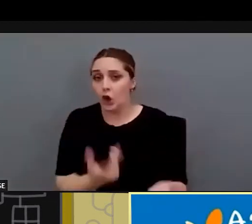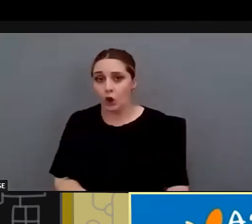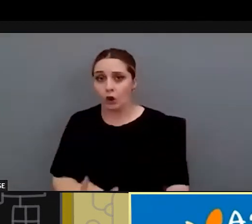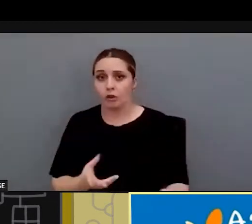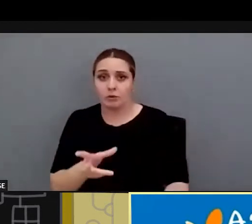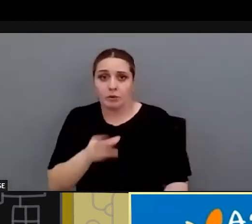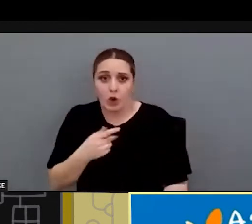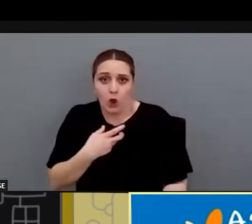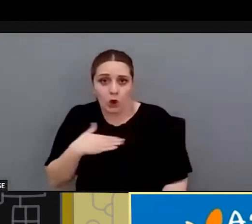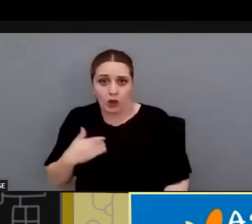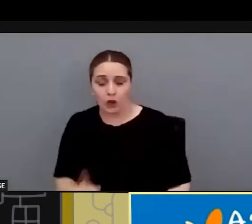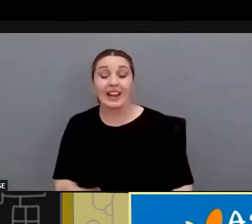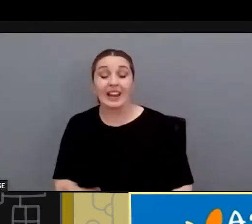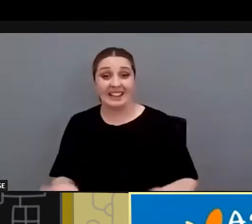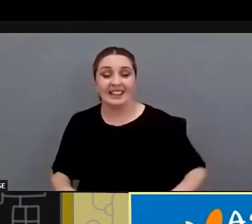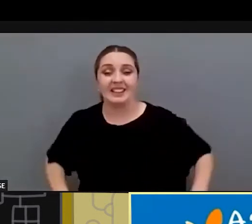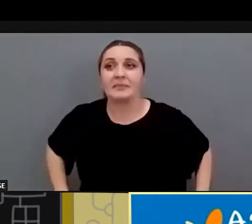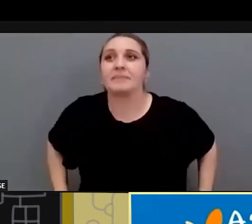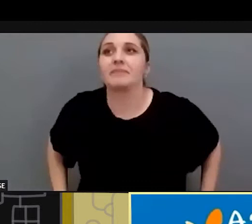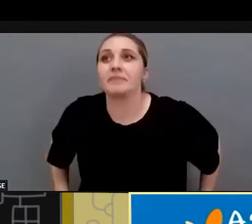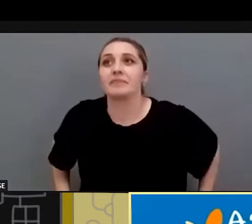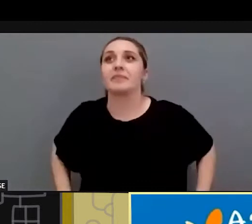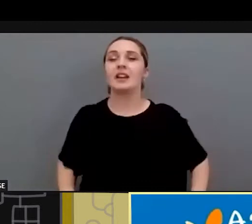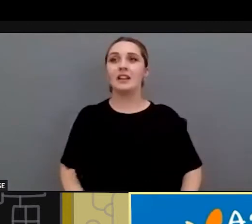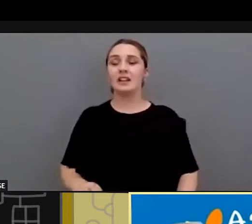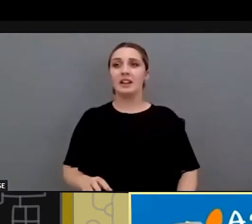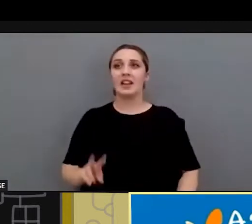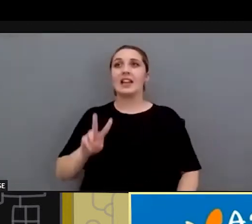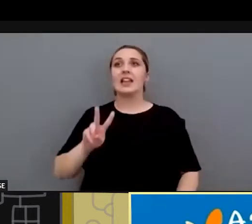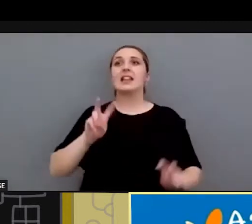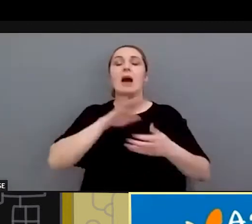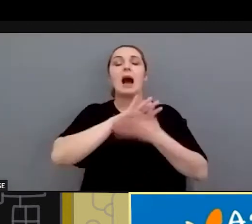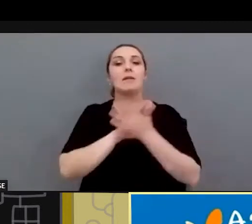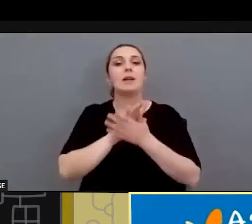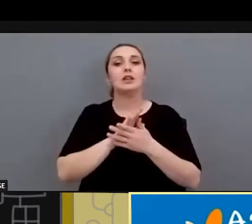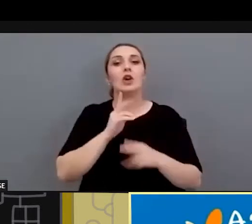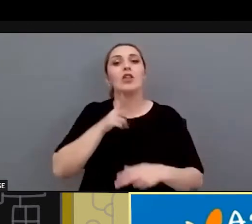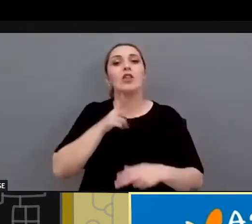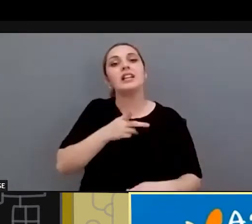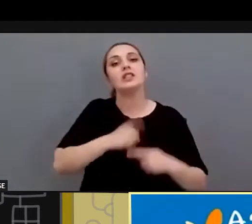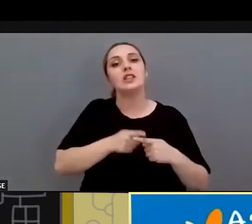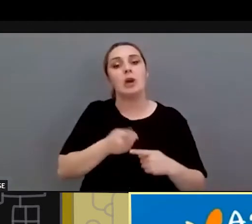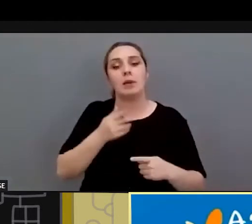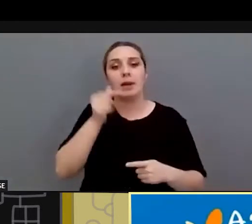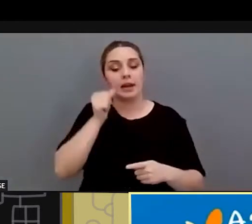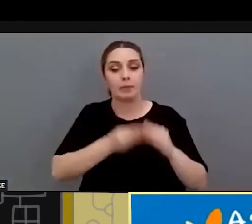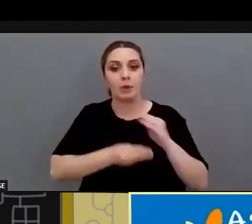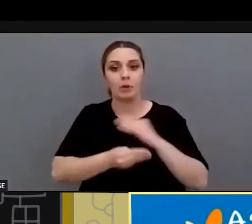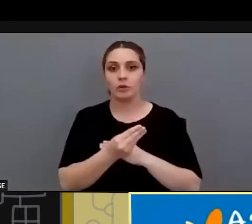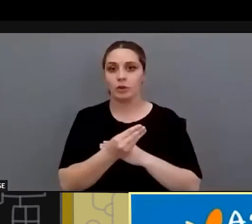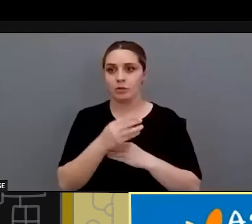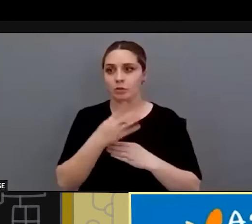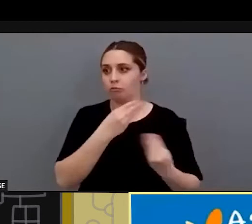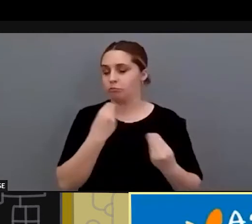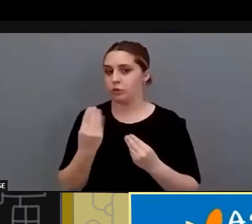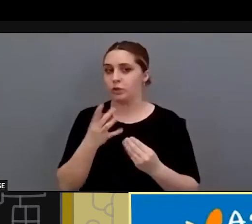luego con respecto por ejemplo hablando de derechos sexuales y reproductivos se pueden decir muchas cosas pero algo que es esencial